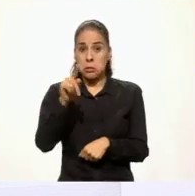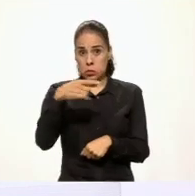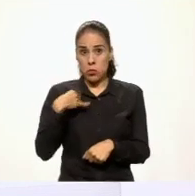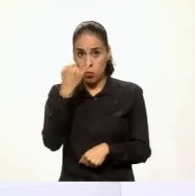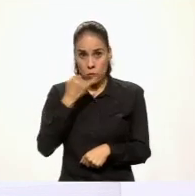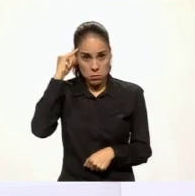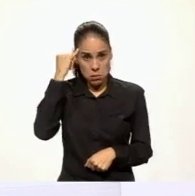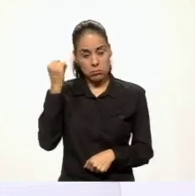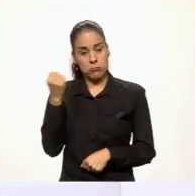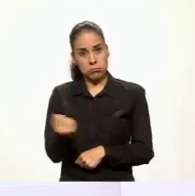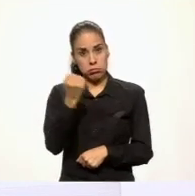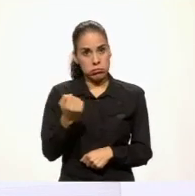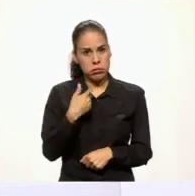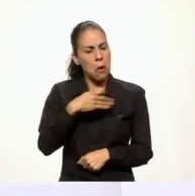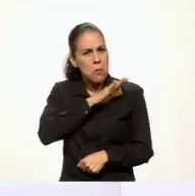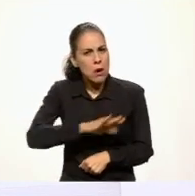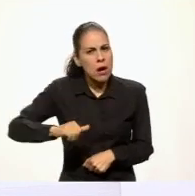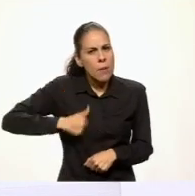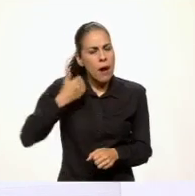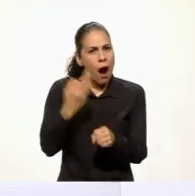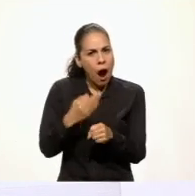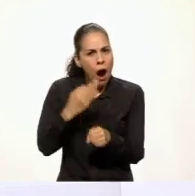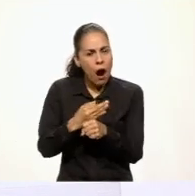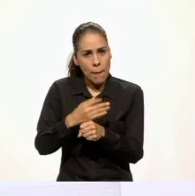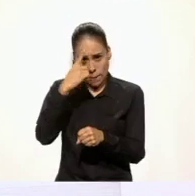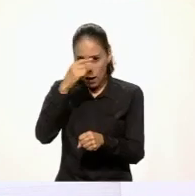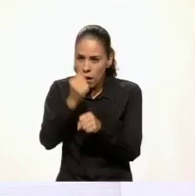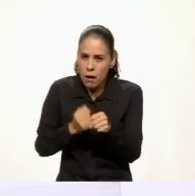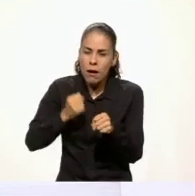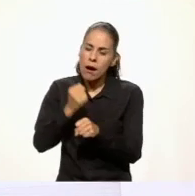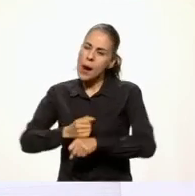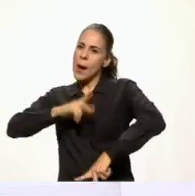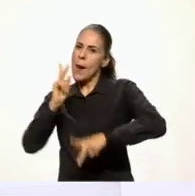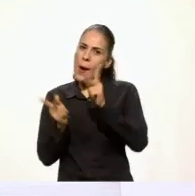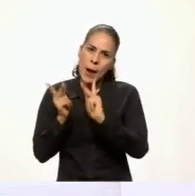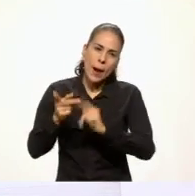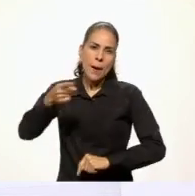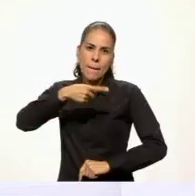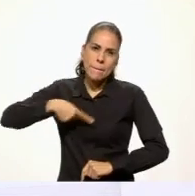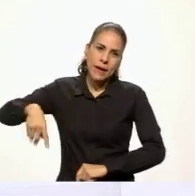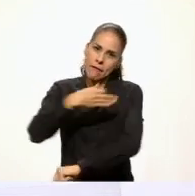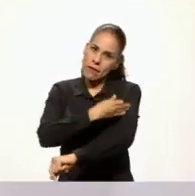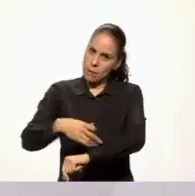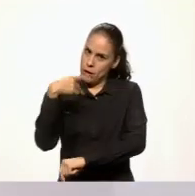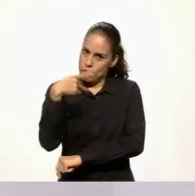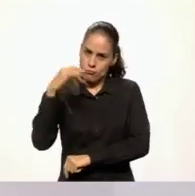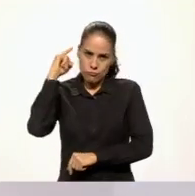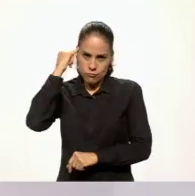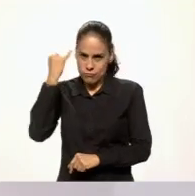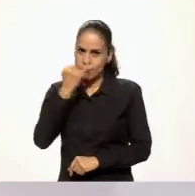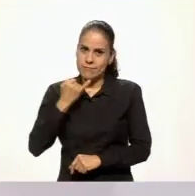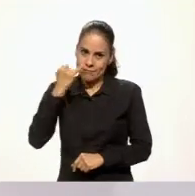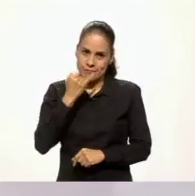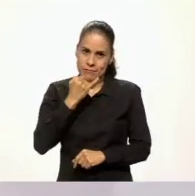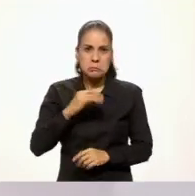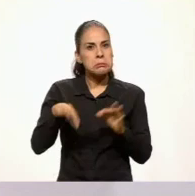indígena, ¿por qué no aprovechas este momento y la practicas? Platica con tu familia en tu lengua. ¡Listo!